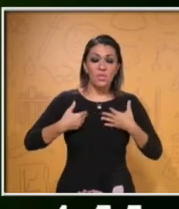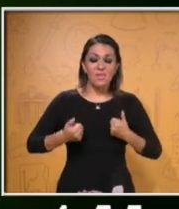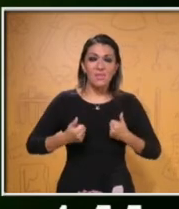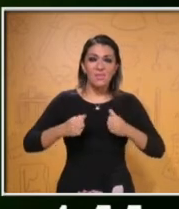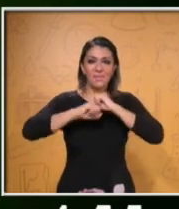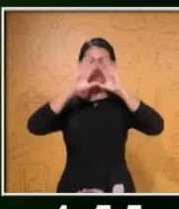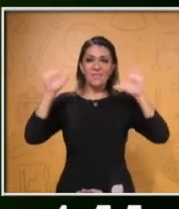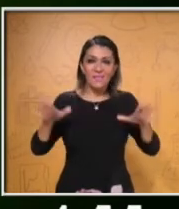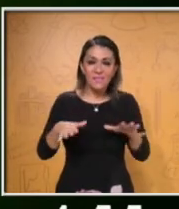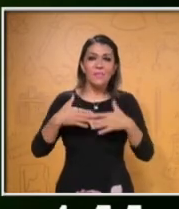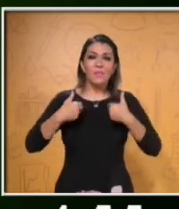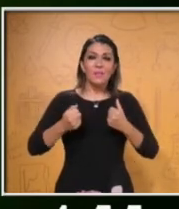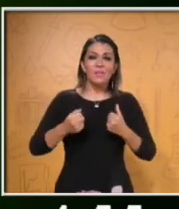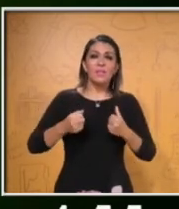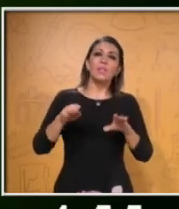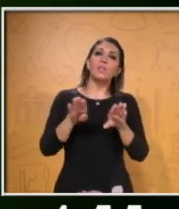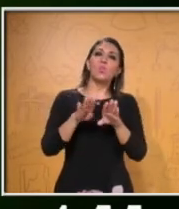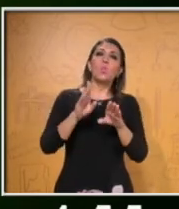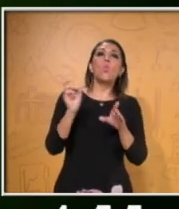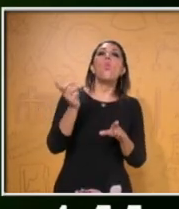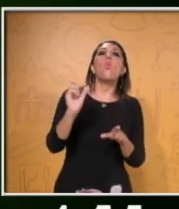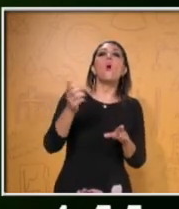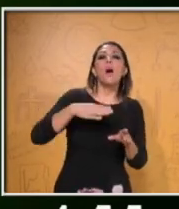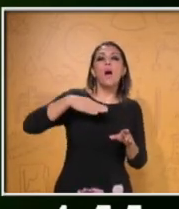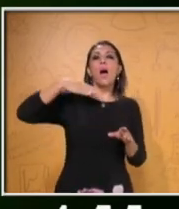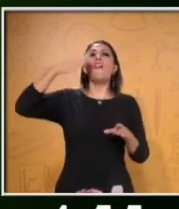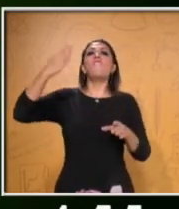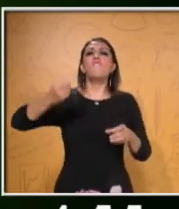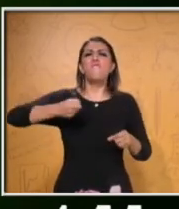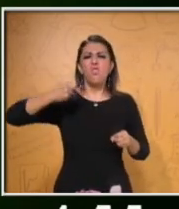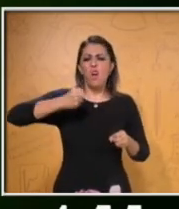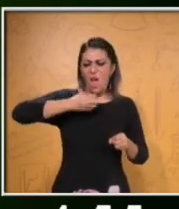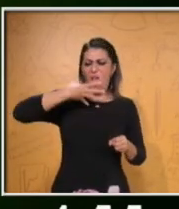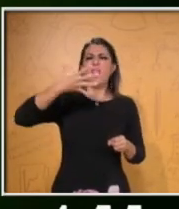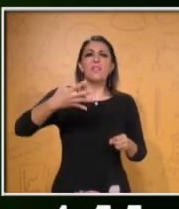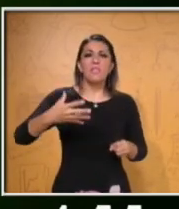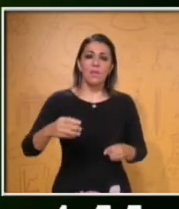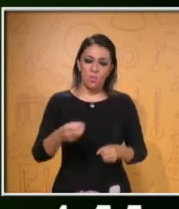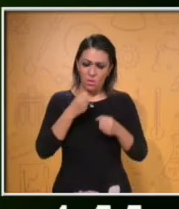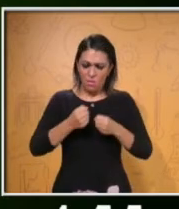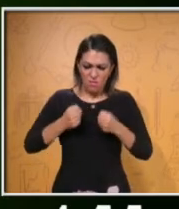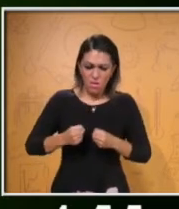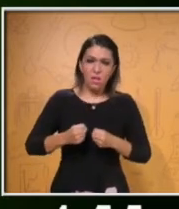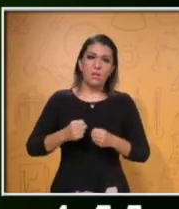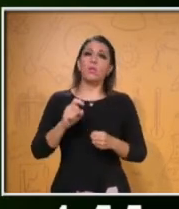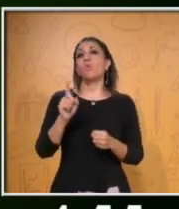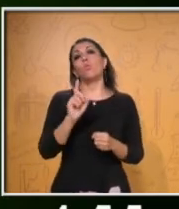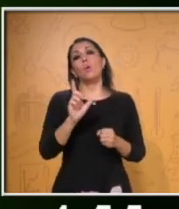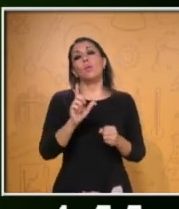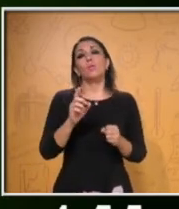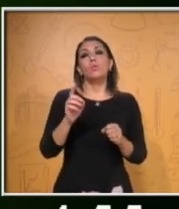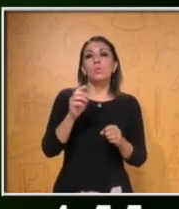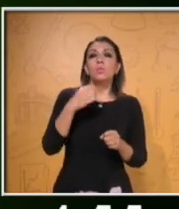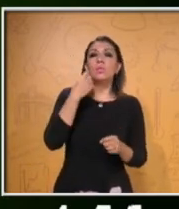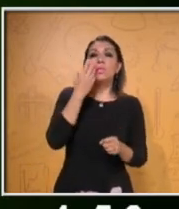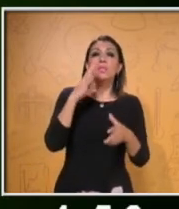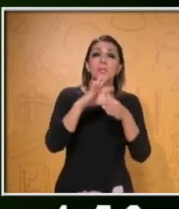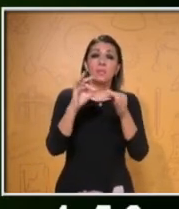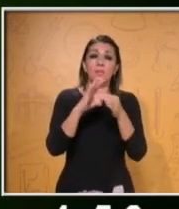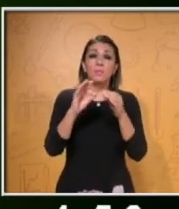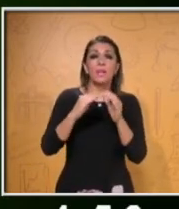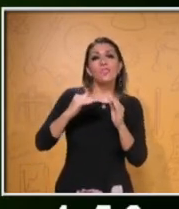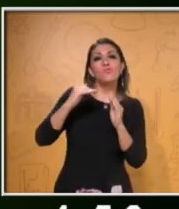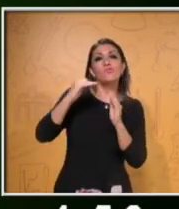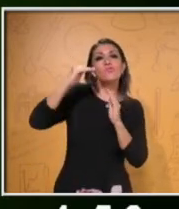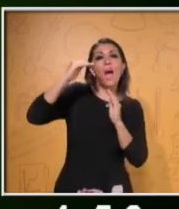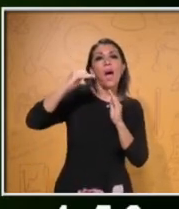exponiendo. ¿Qué volumen voy a subir cuando quiero reafirmar algo? De lo que vaya a decir, subo